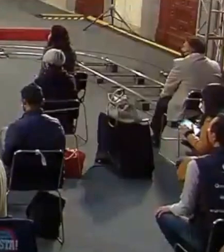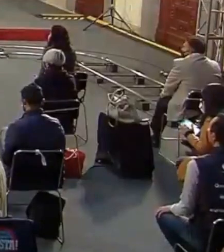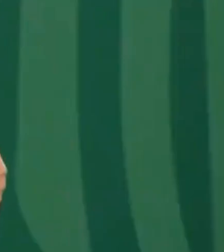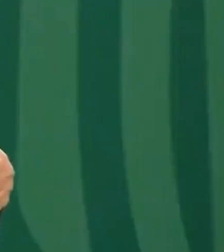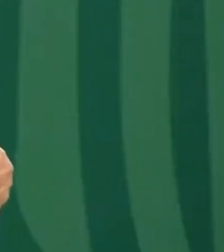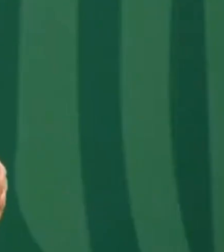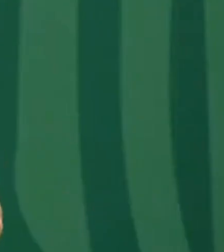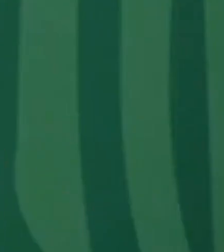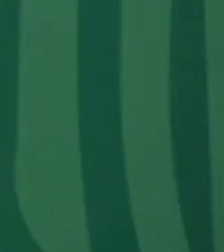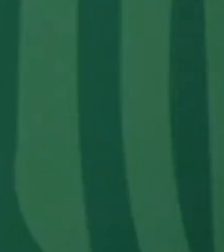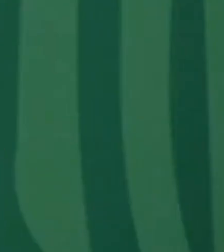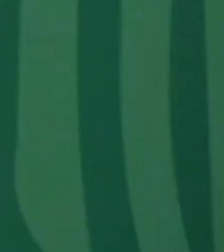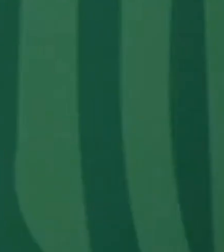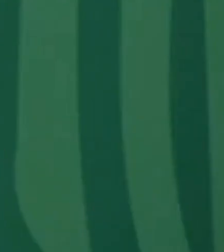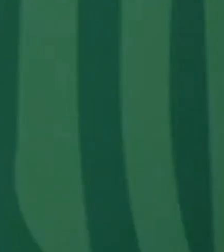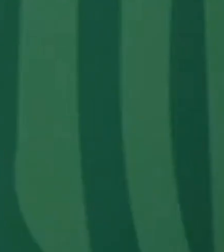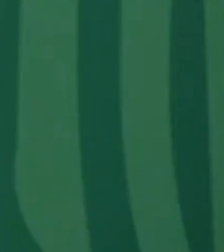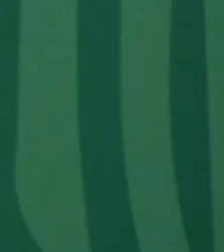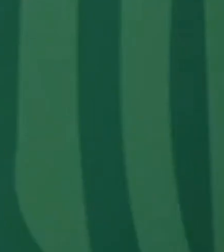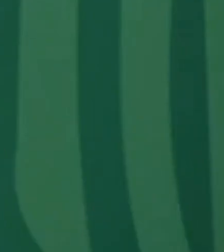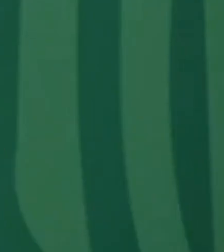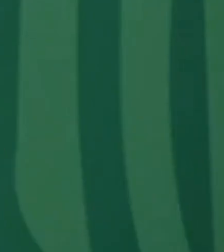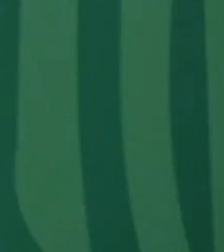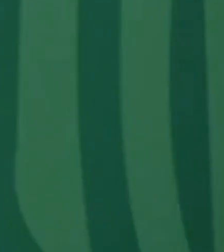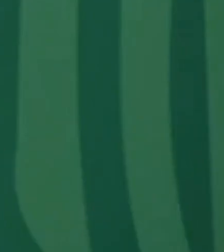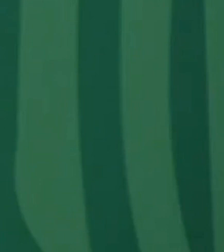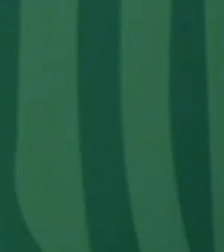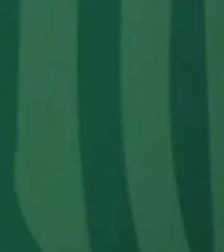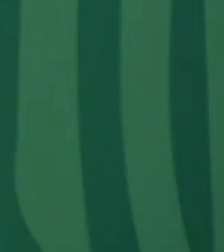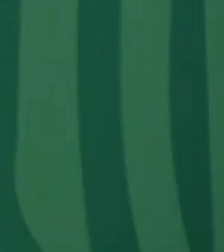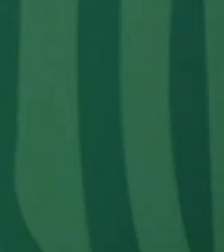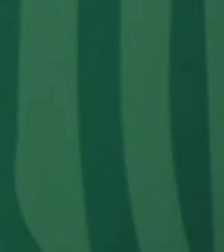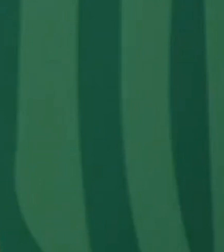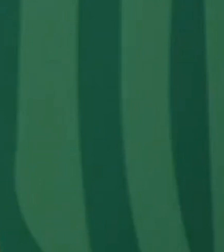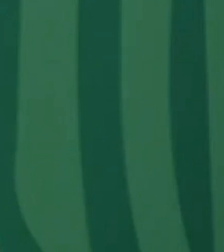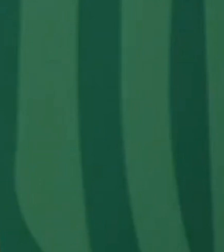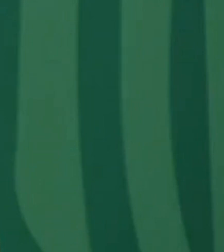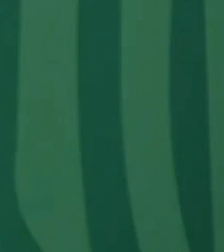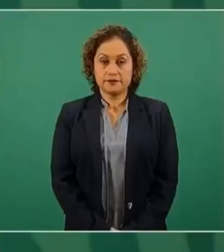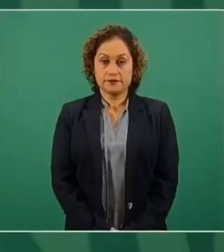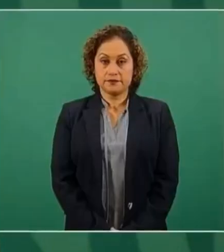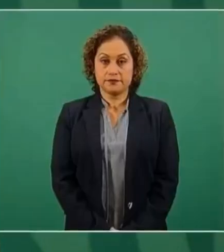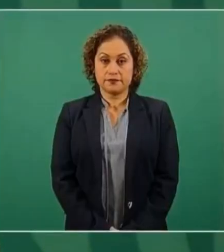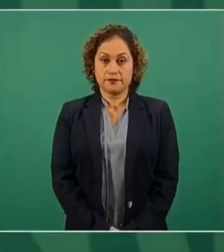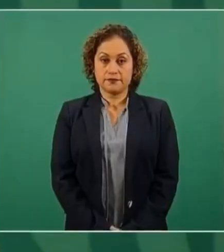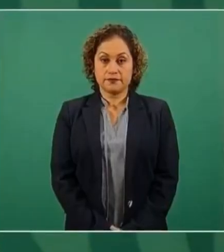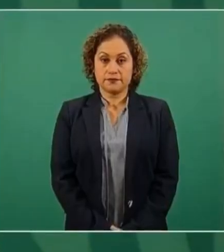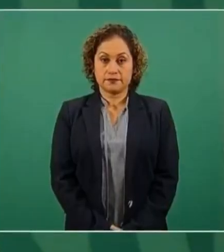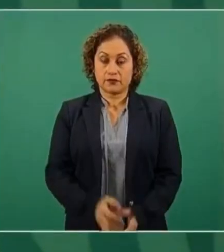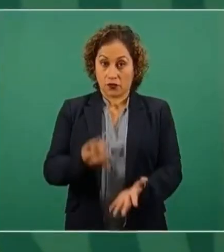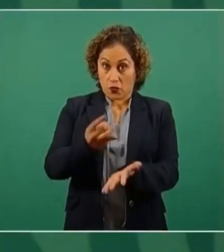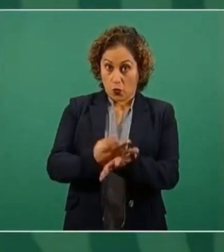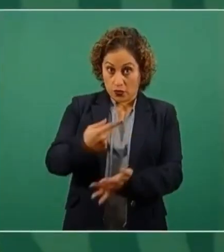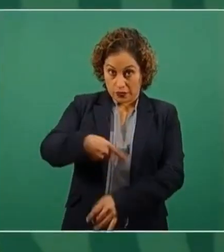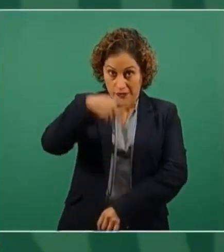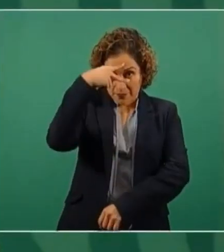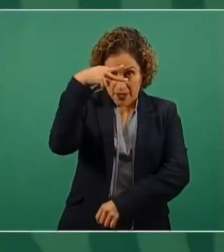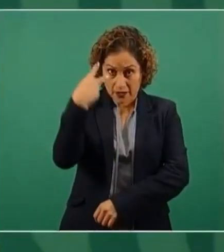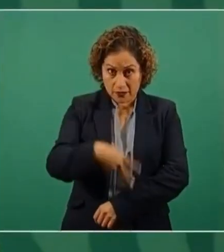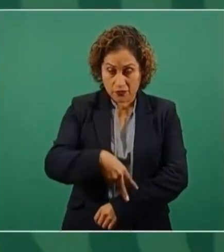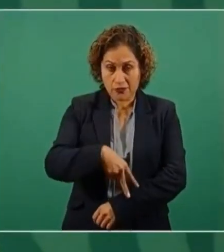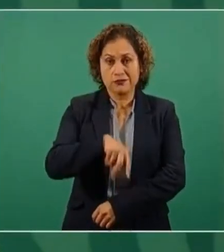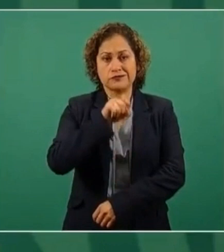esto no sólo se aprobó en México, se aprobó en Canadá,